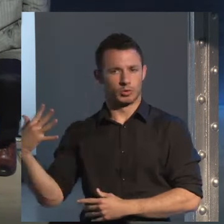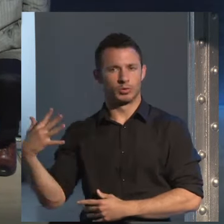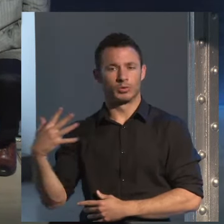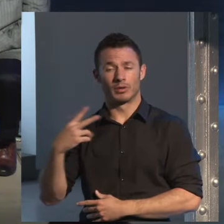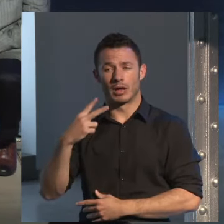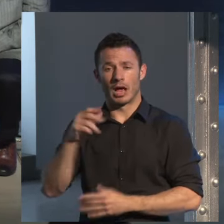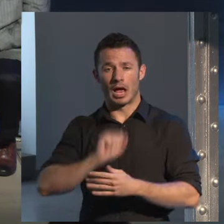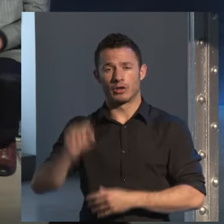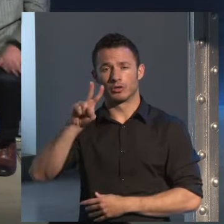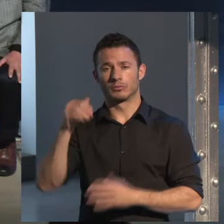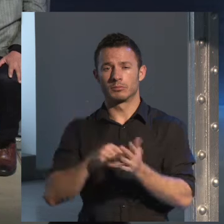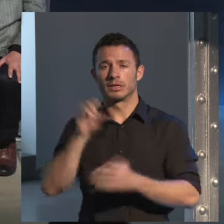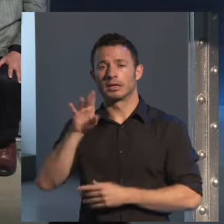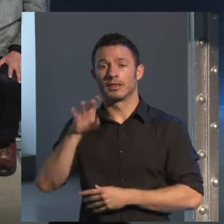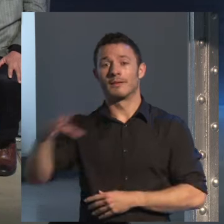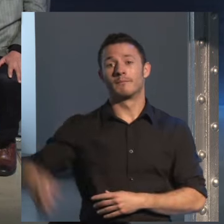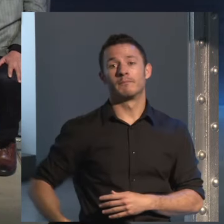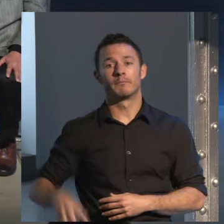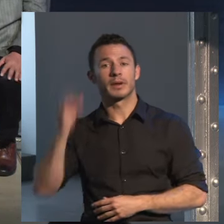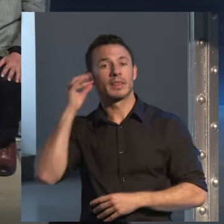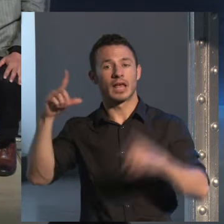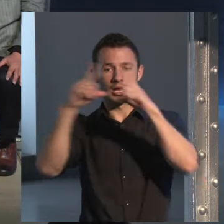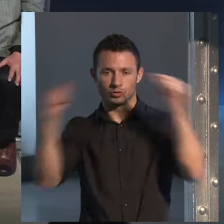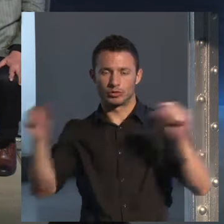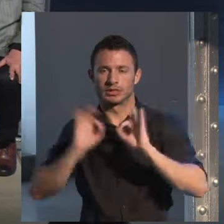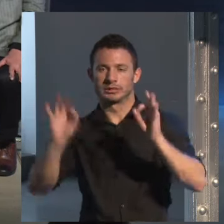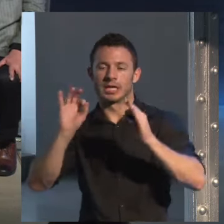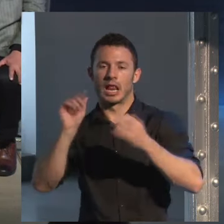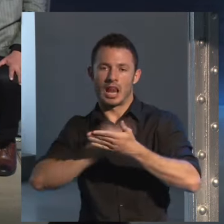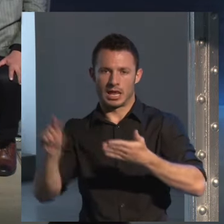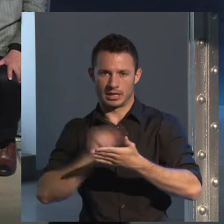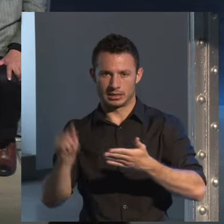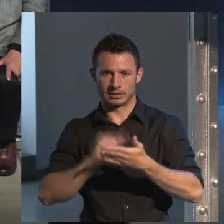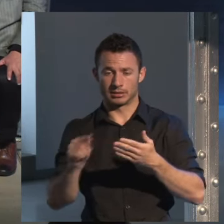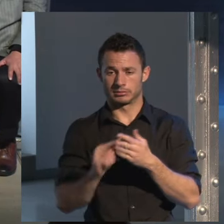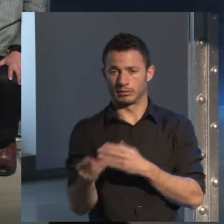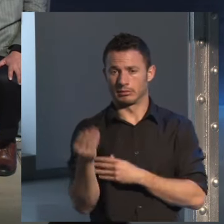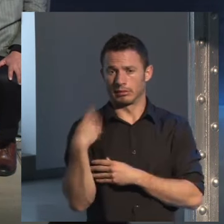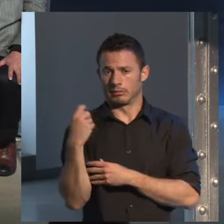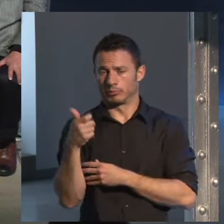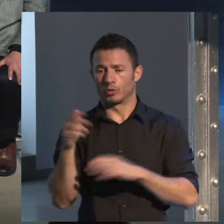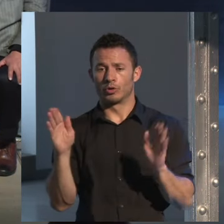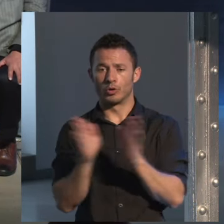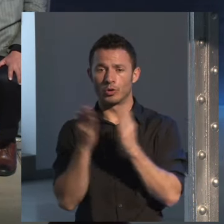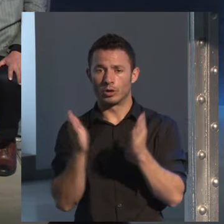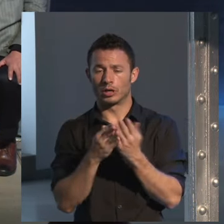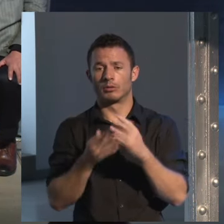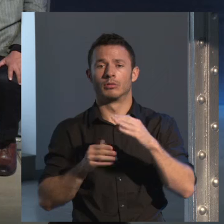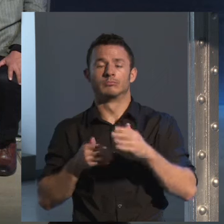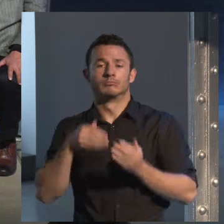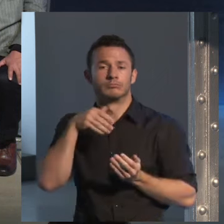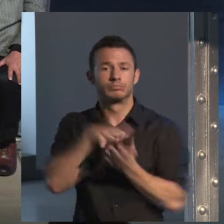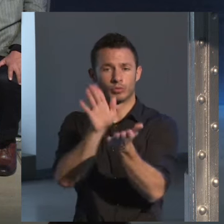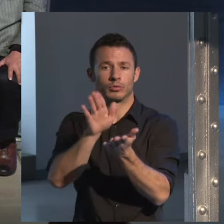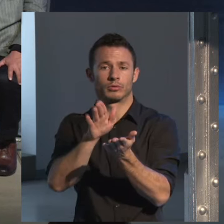creo que fue El princesa de Asturias de las letras. Justo ahora también acaba de publicar su último libro, es la novelización de un guión de la